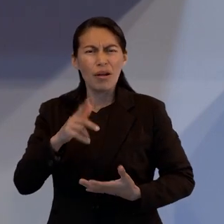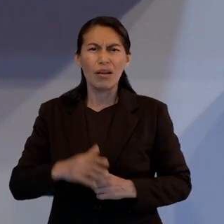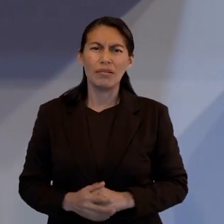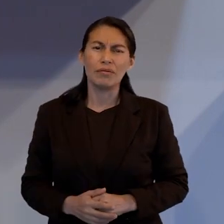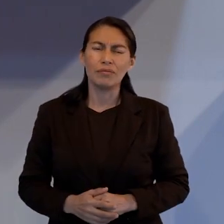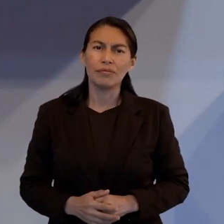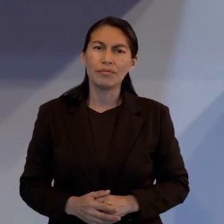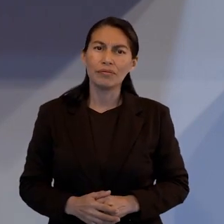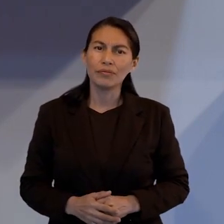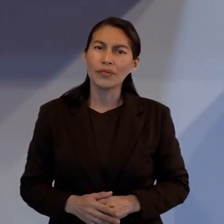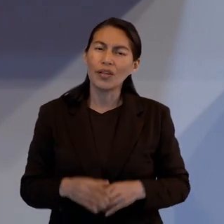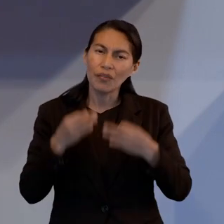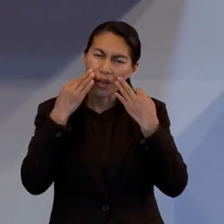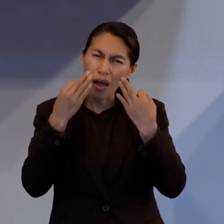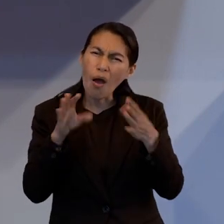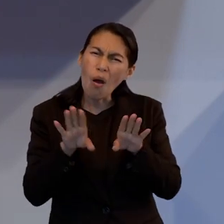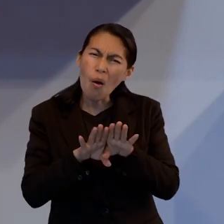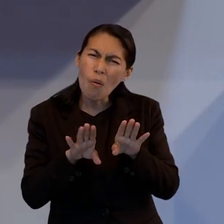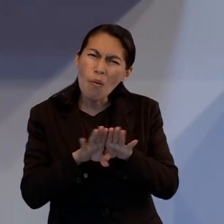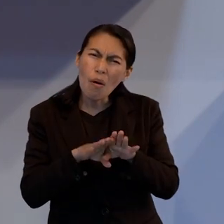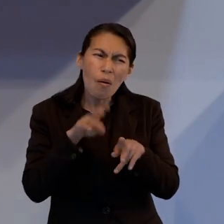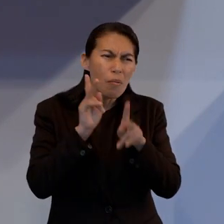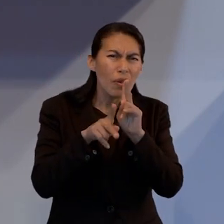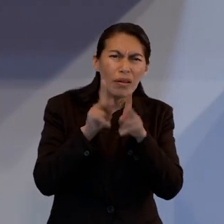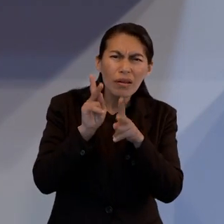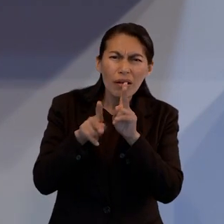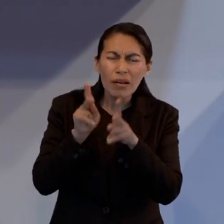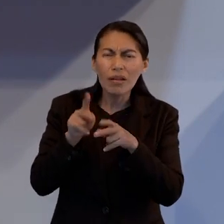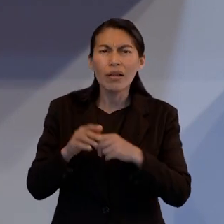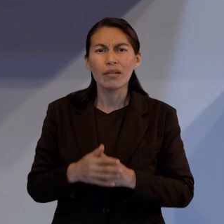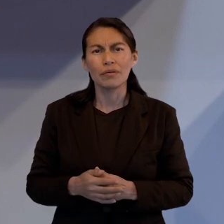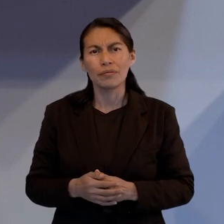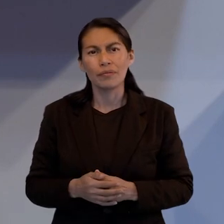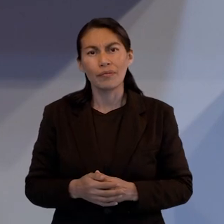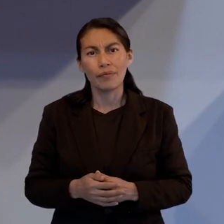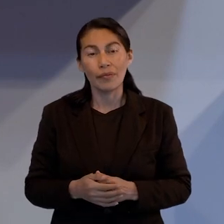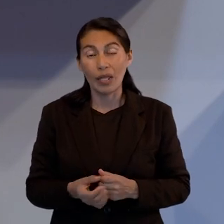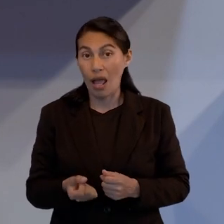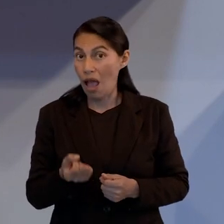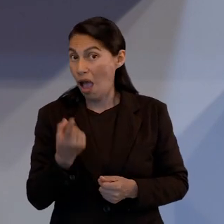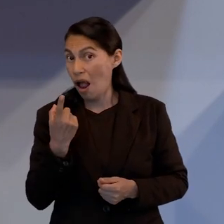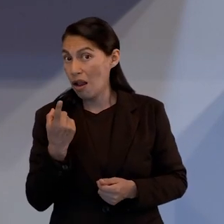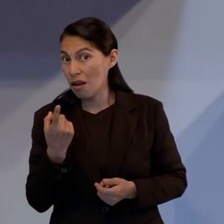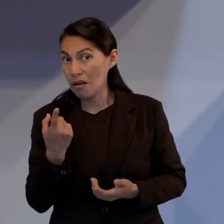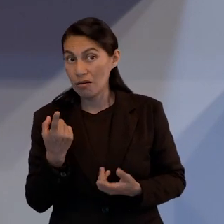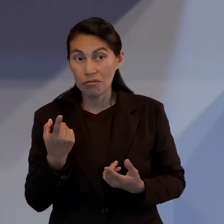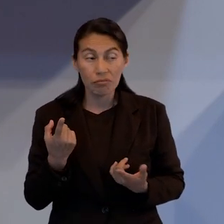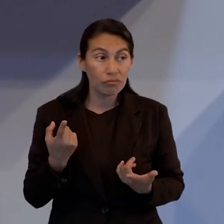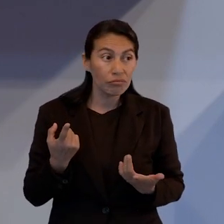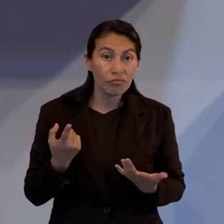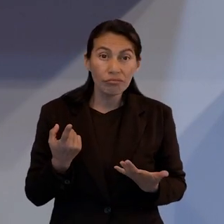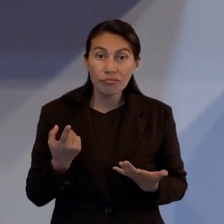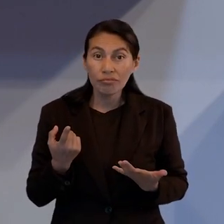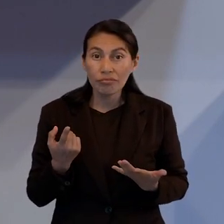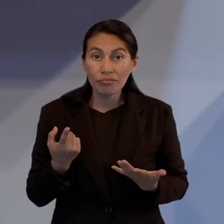platicaríamos o con alguien que se siente